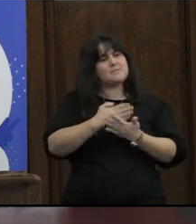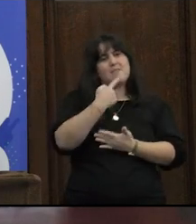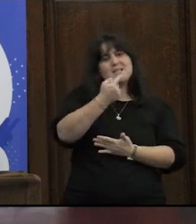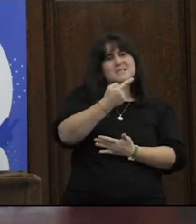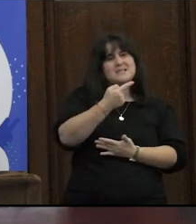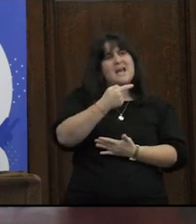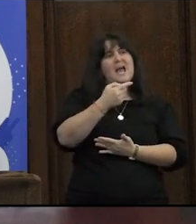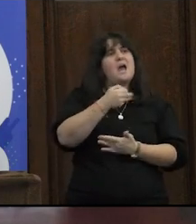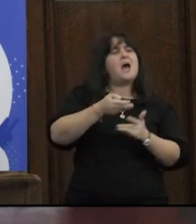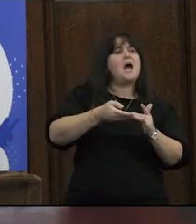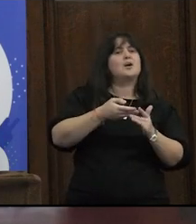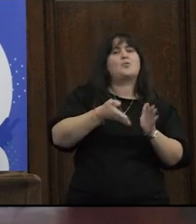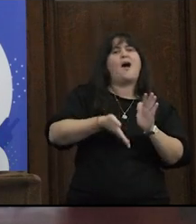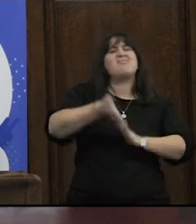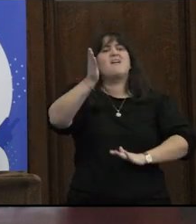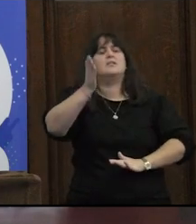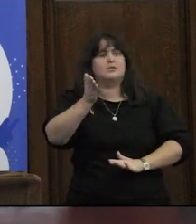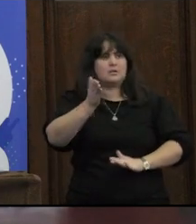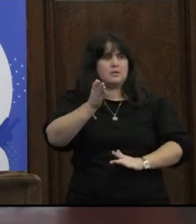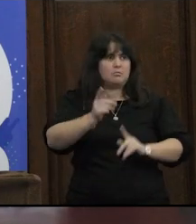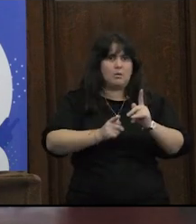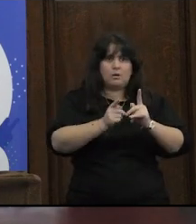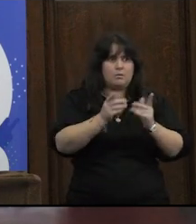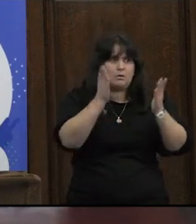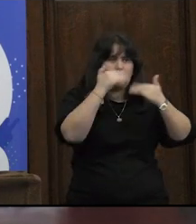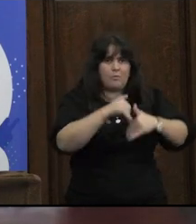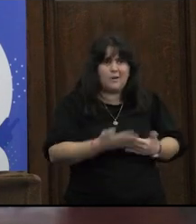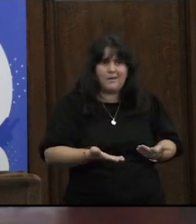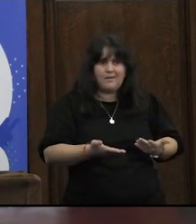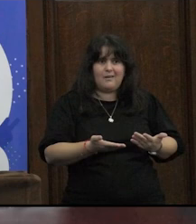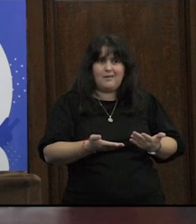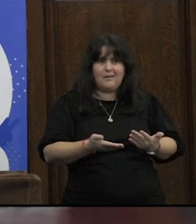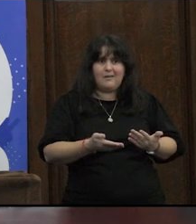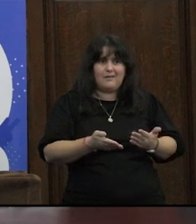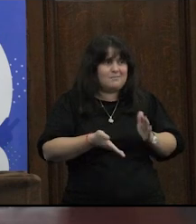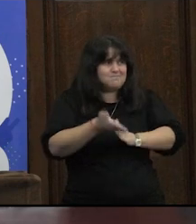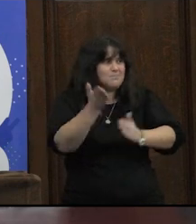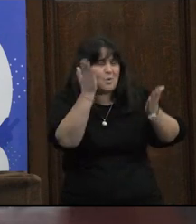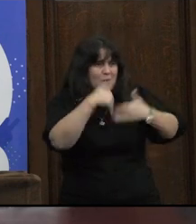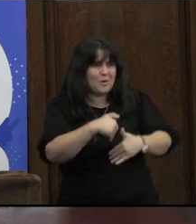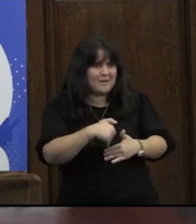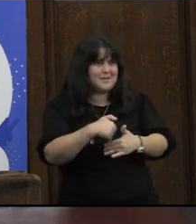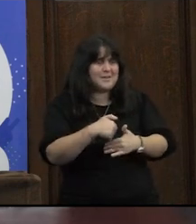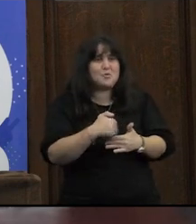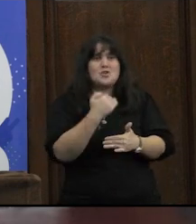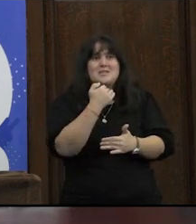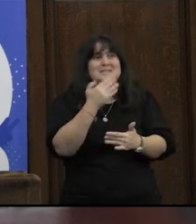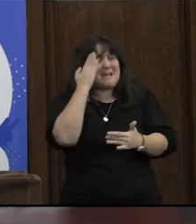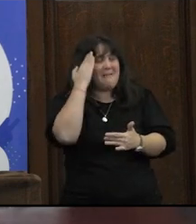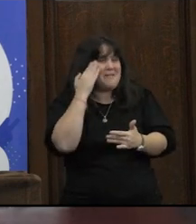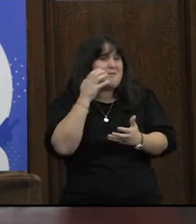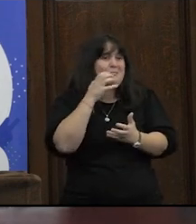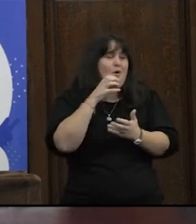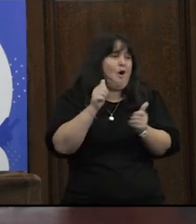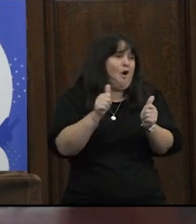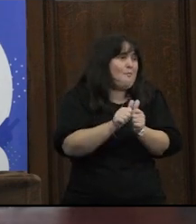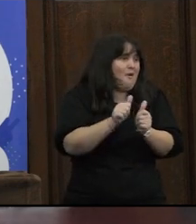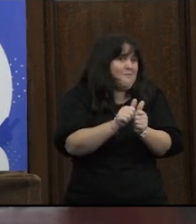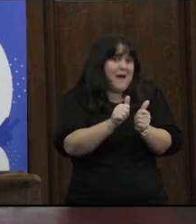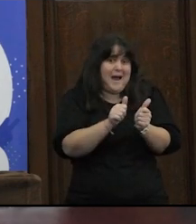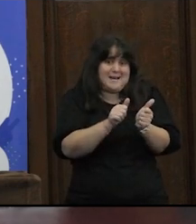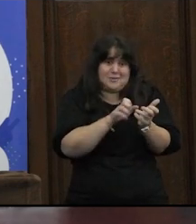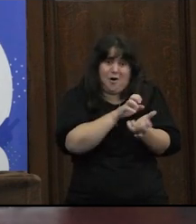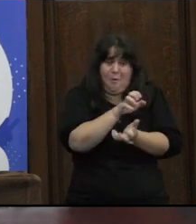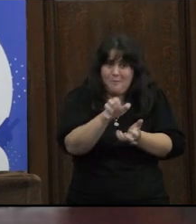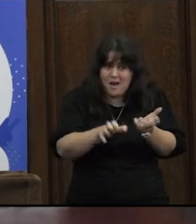esto hermana andate de ahí pero hay muchas hermanas que no se pueden ir de ahí porque ya sabemos la complejidad de los vínculos sexo